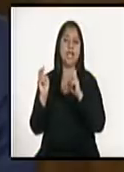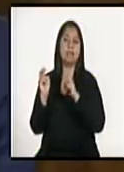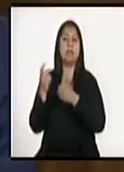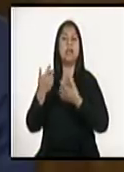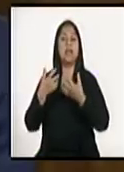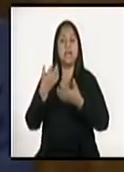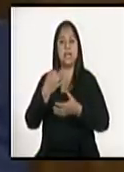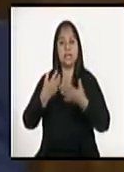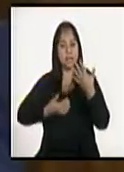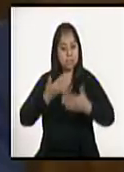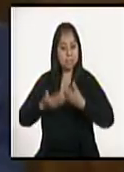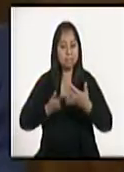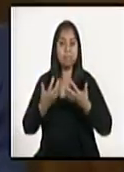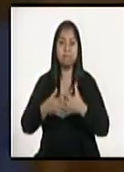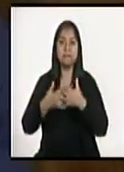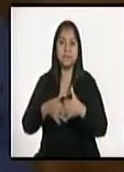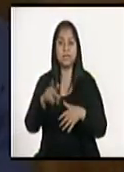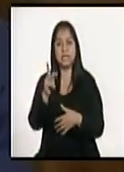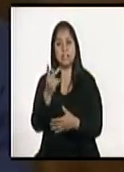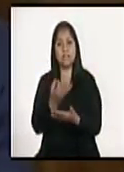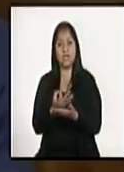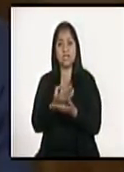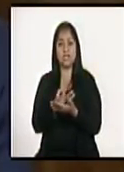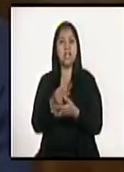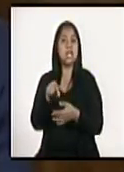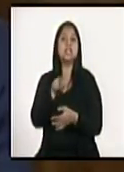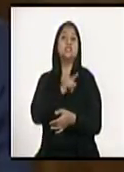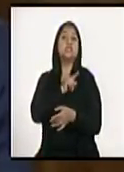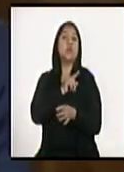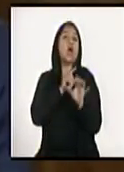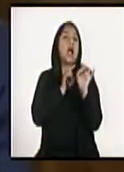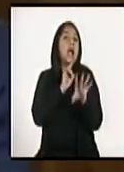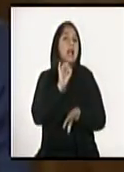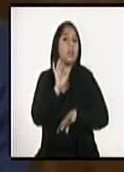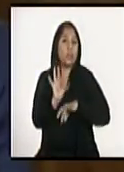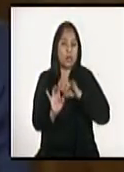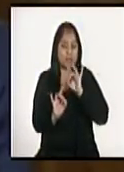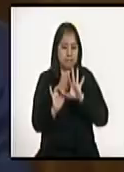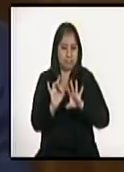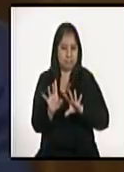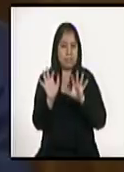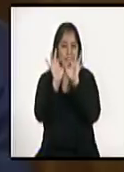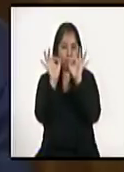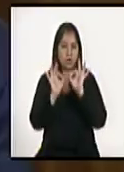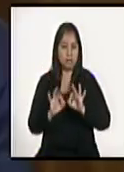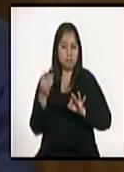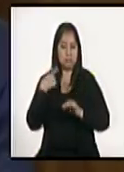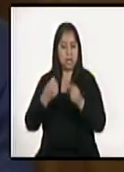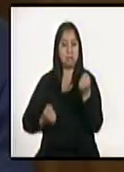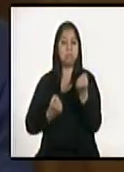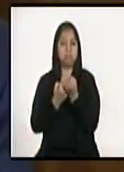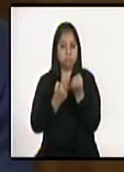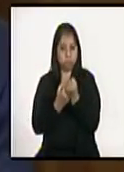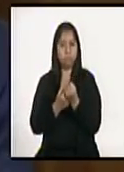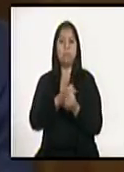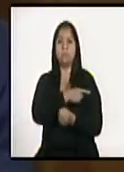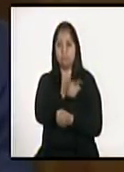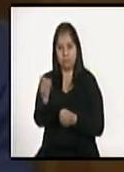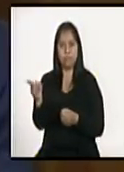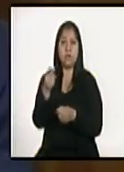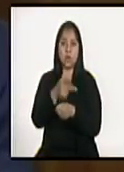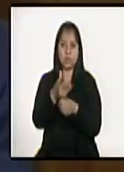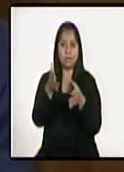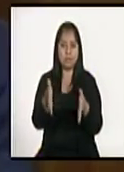y financieros. Estas son sólo algunas de las primeras medidas que estamos tomando para apoyar al pueblo de Guatemala